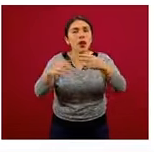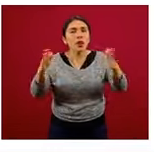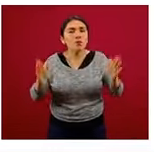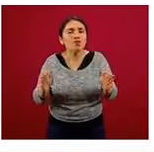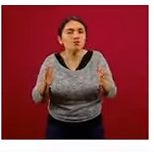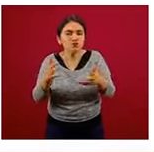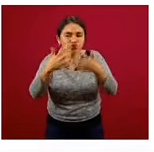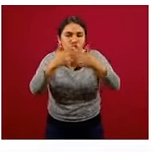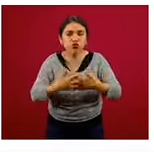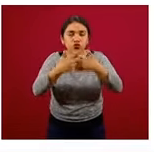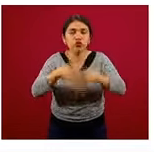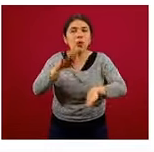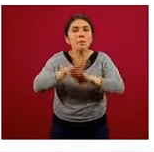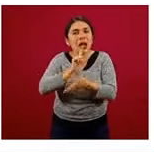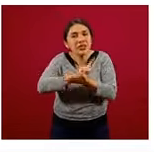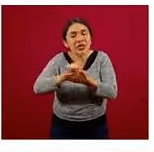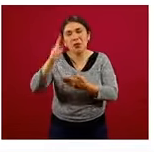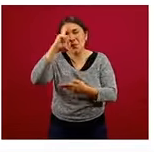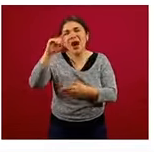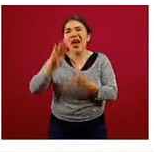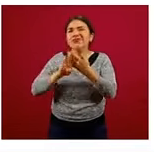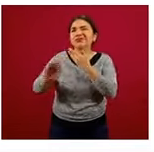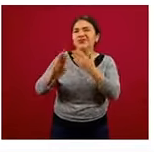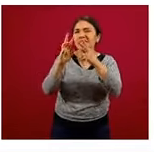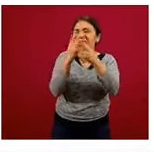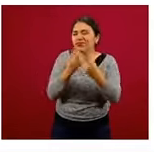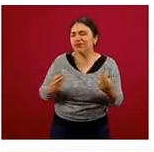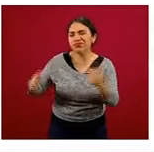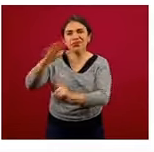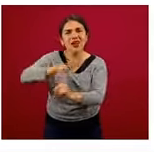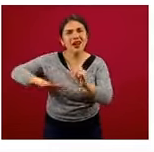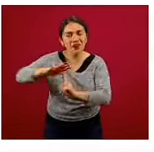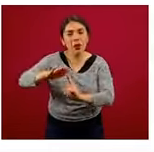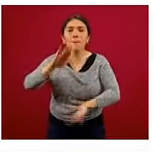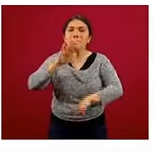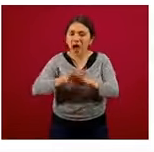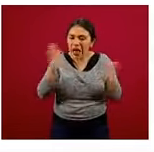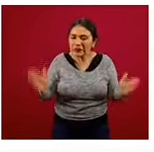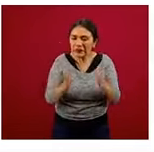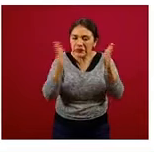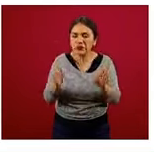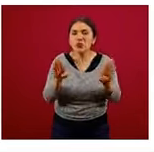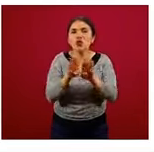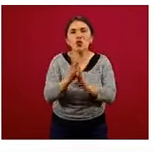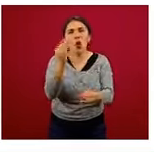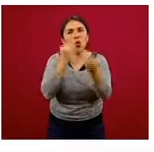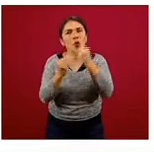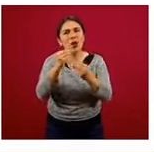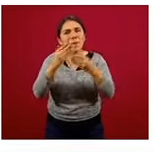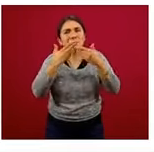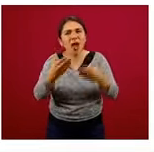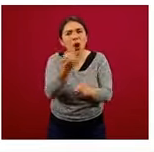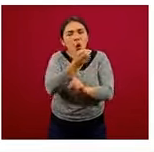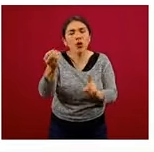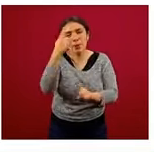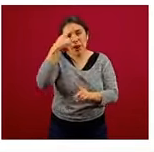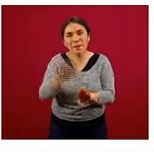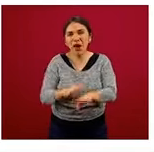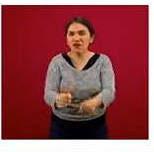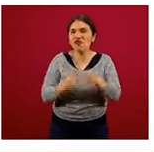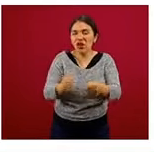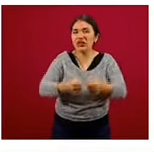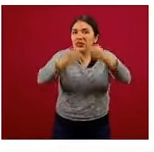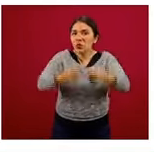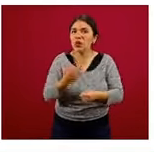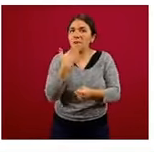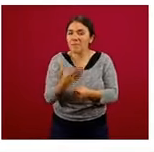agroecológicas para evitar el deterioro del ambiente. Fomentar el desarrollo de cadenas agroalimentarias que fortalezcan la seguridad